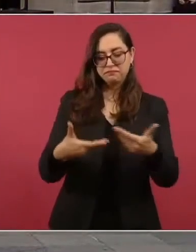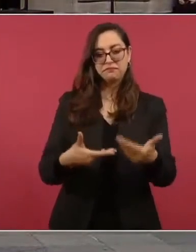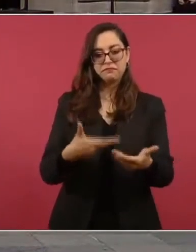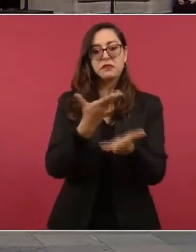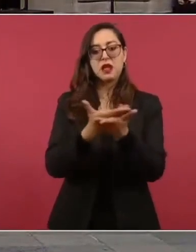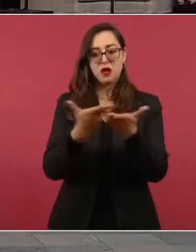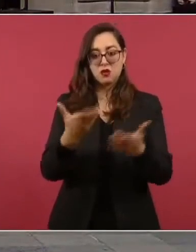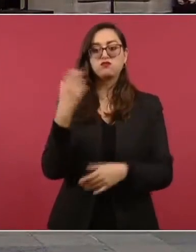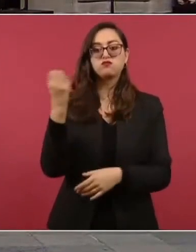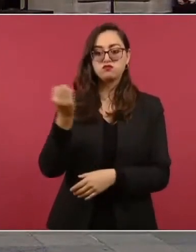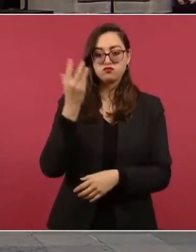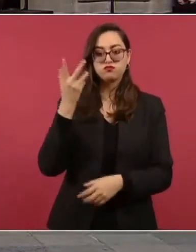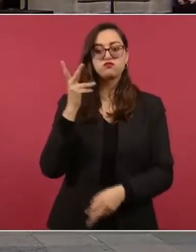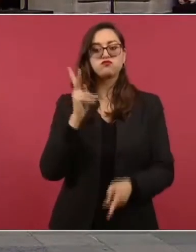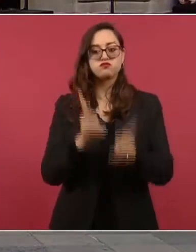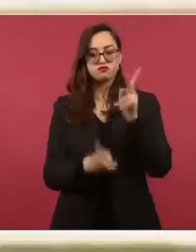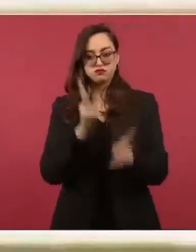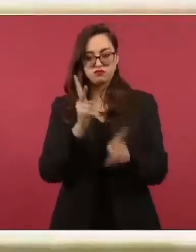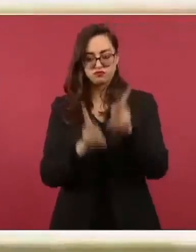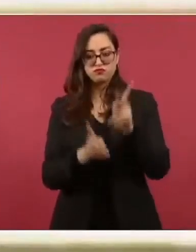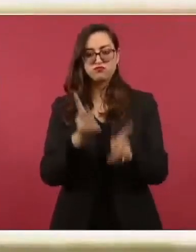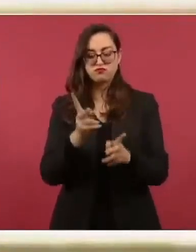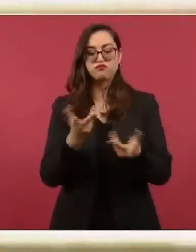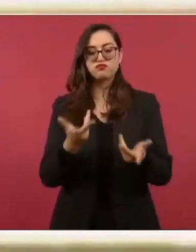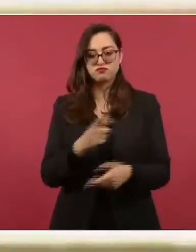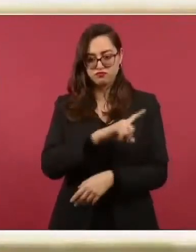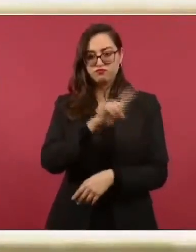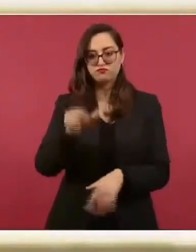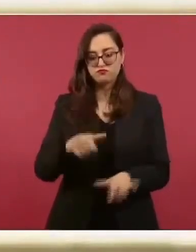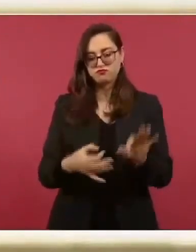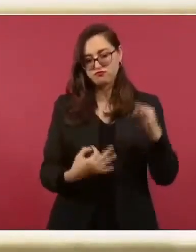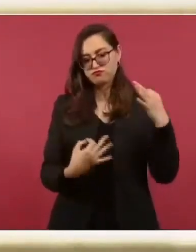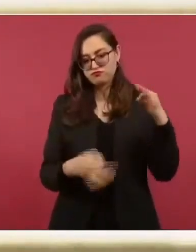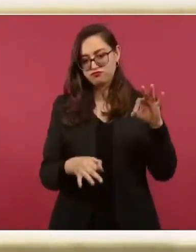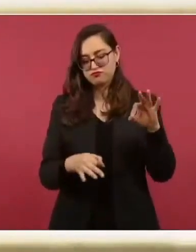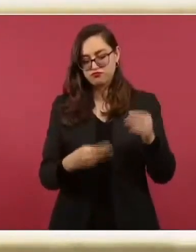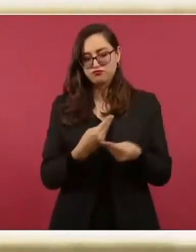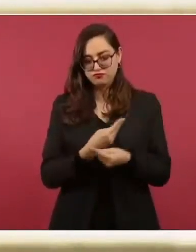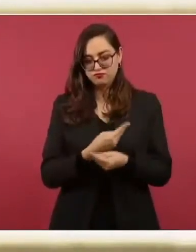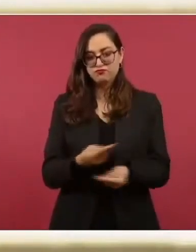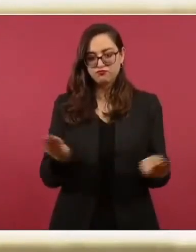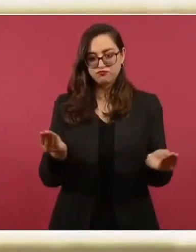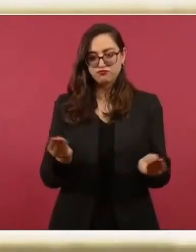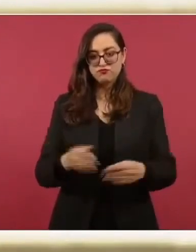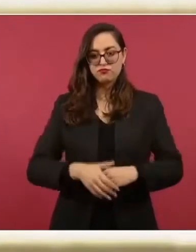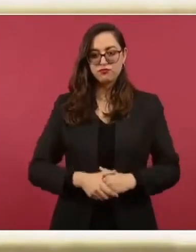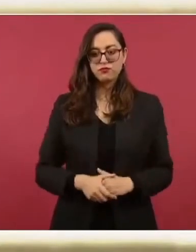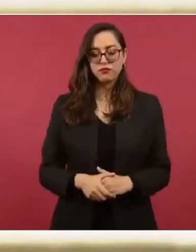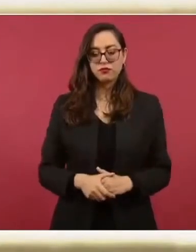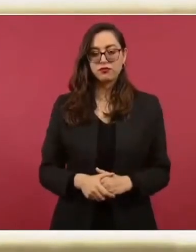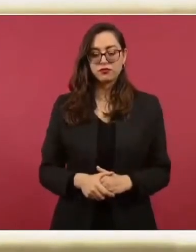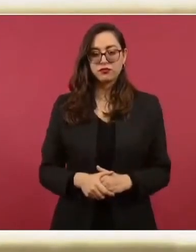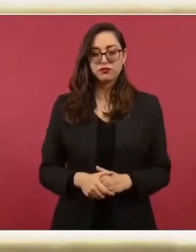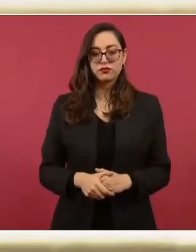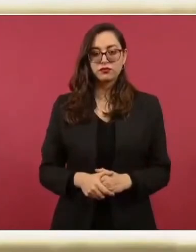y está en el comunicado que les vamos a entregar. También